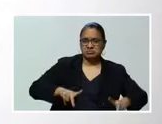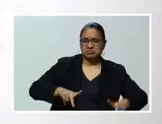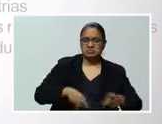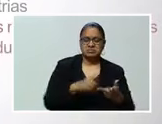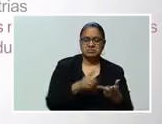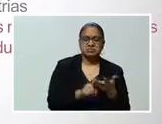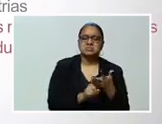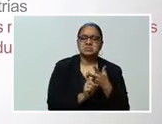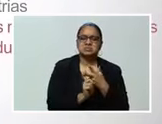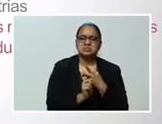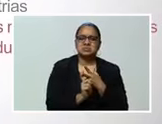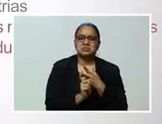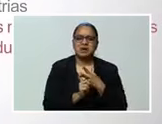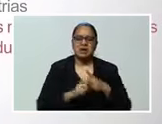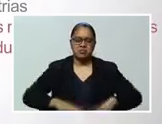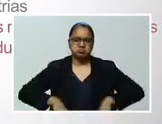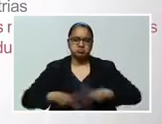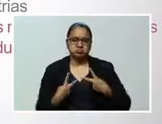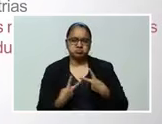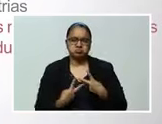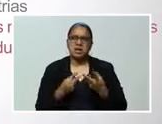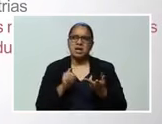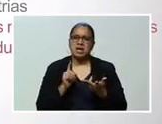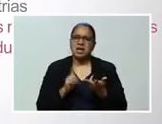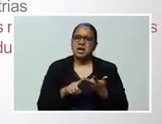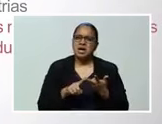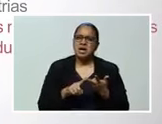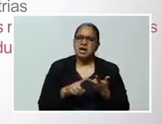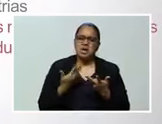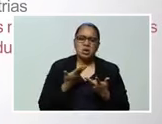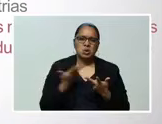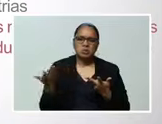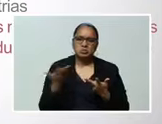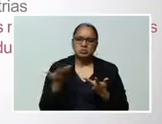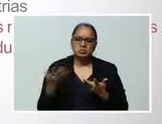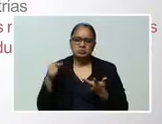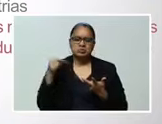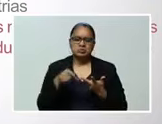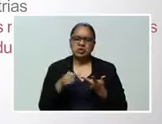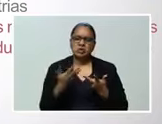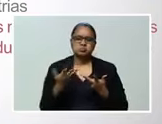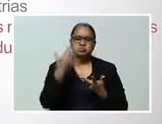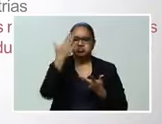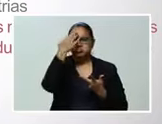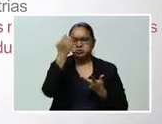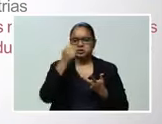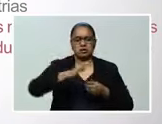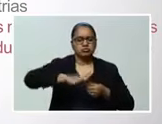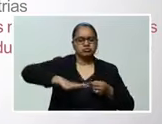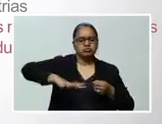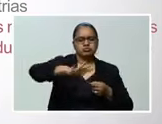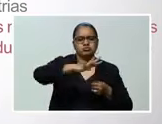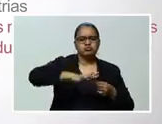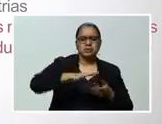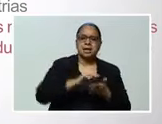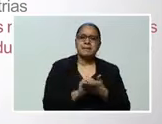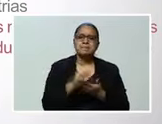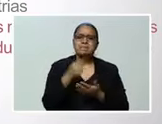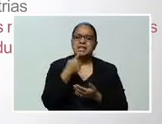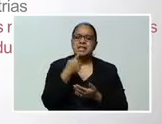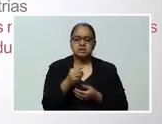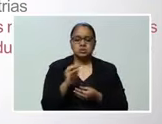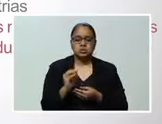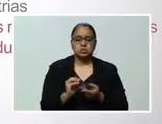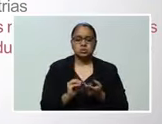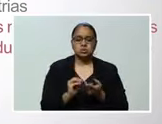habitantes Y qué características tiene toda esta zona del Valle de Sula Pues la edad promedio